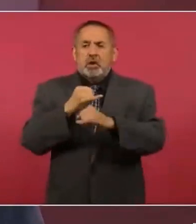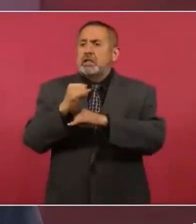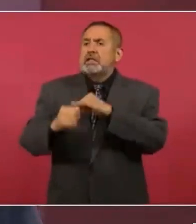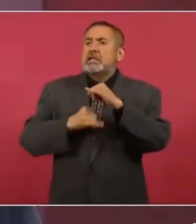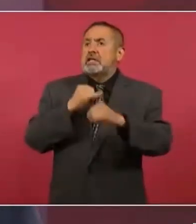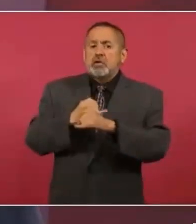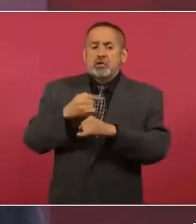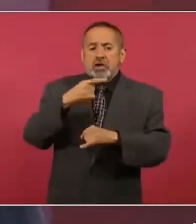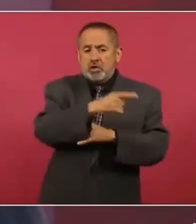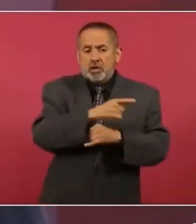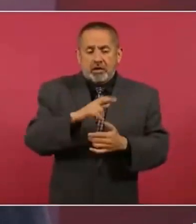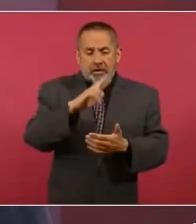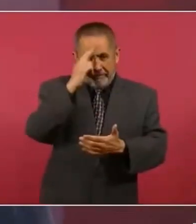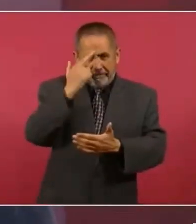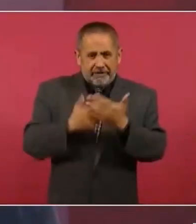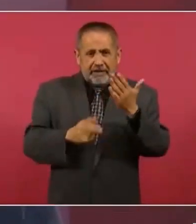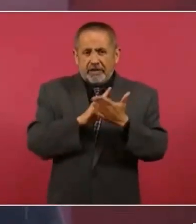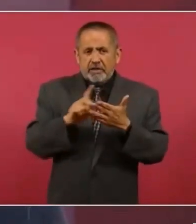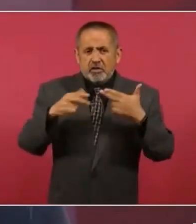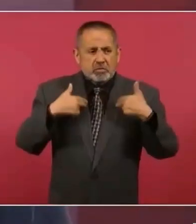por violación de derechos humanos.